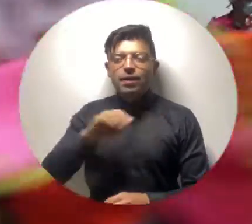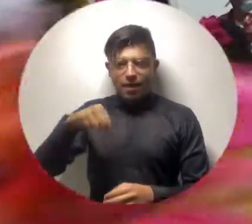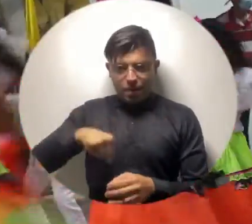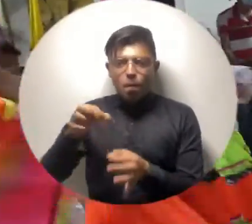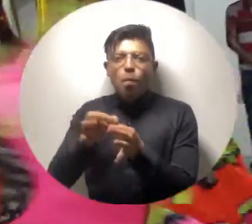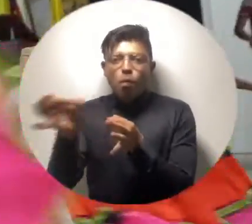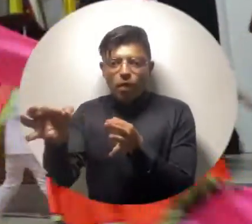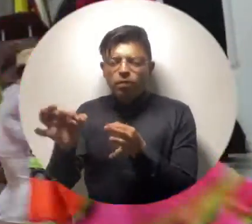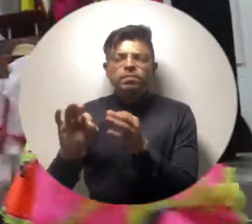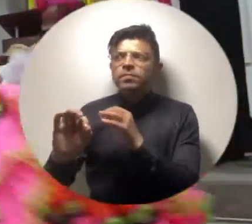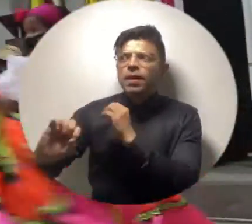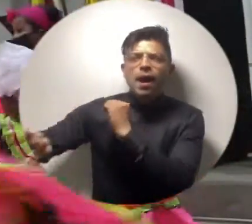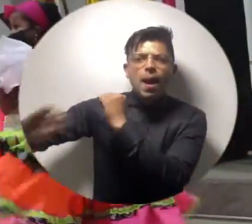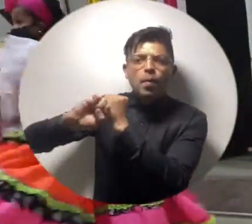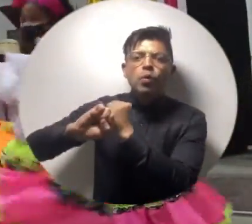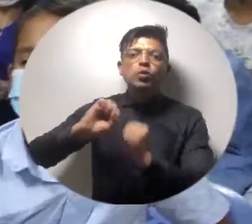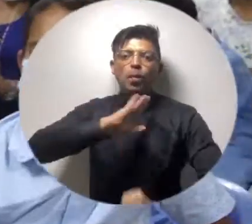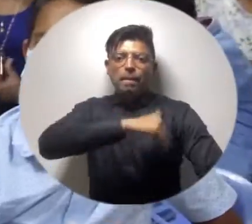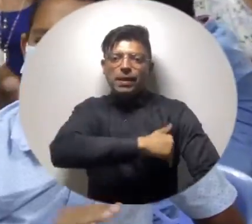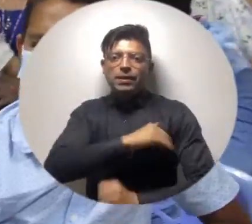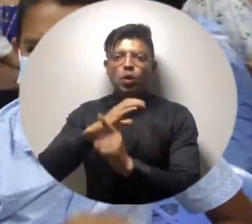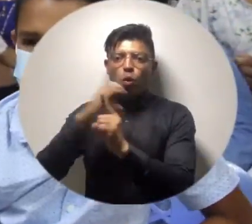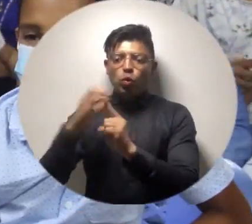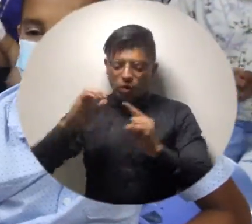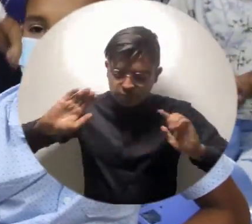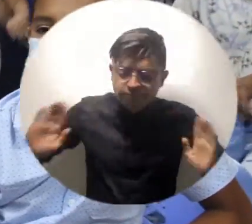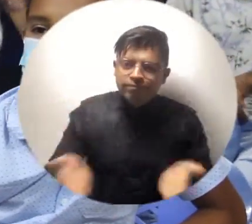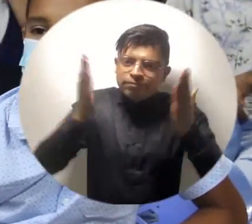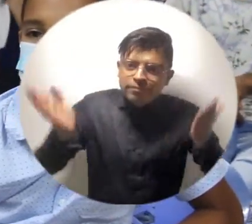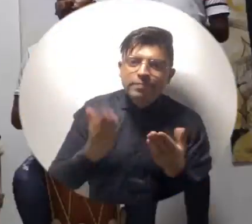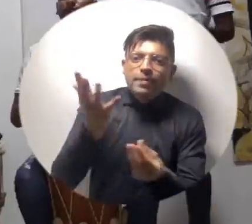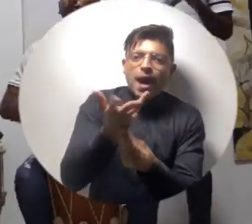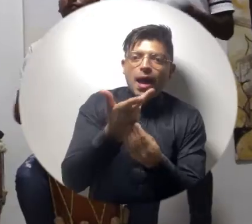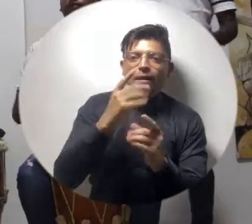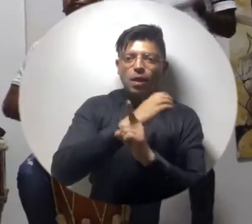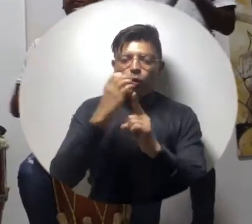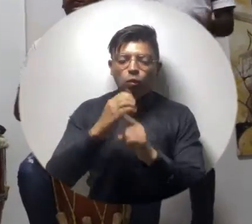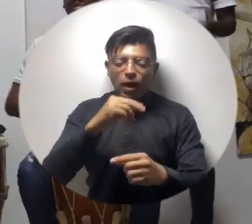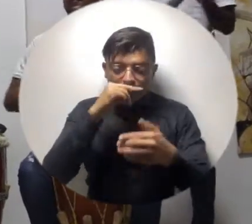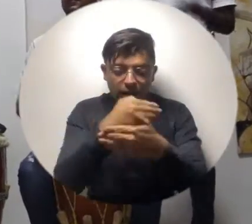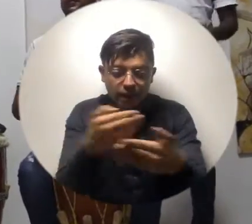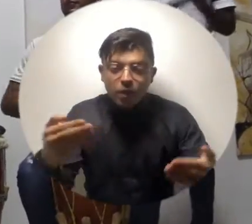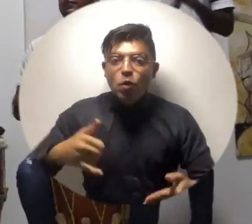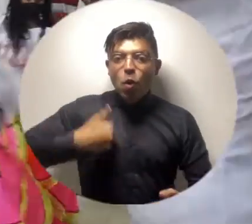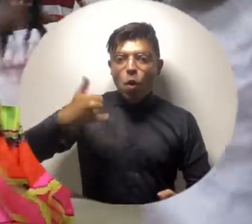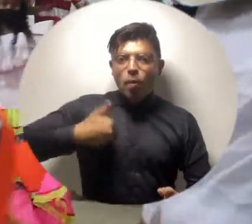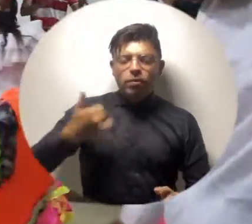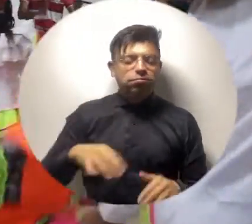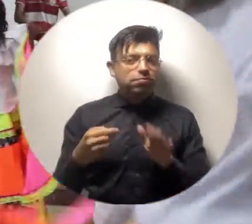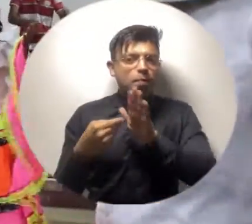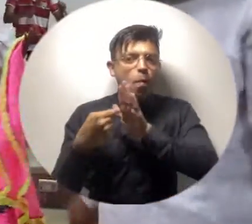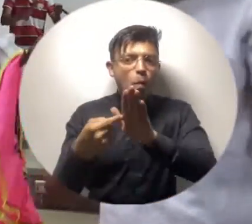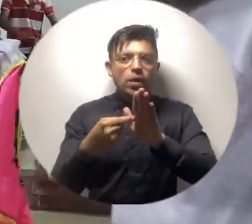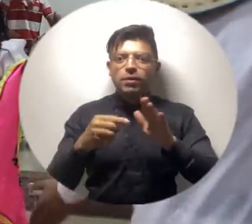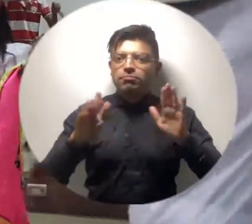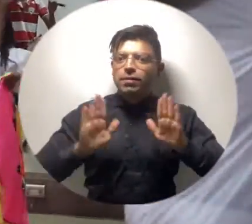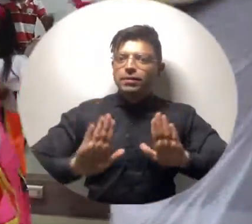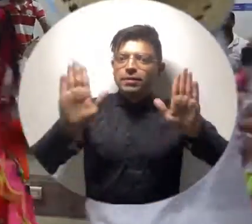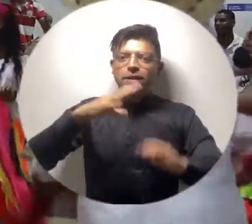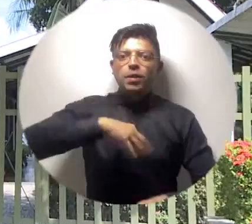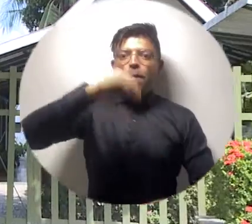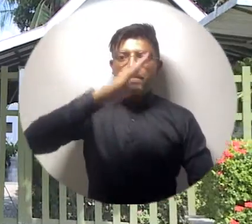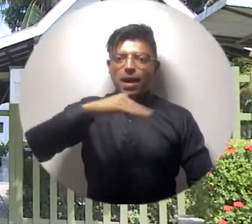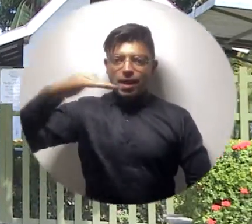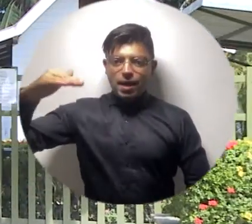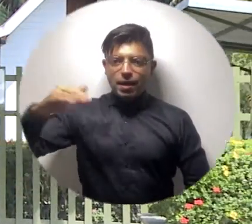Aracataca, con el apoyo del Ministerio de Cultura, promover el arte y la cultura en niños y jóvenes es un reflejo de lo que es el